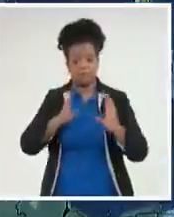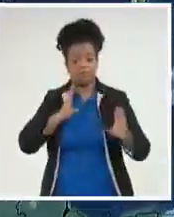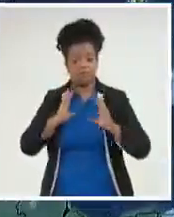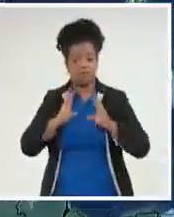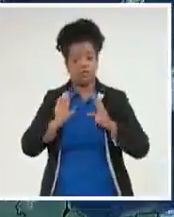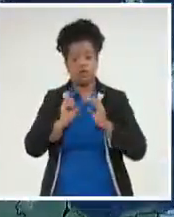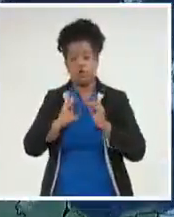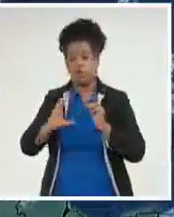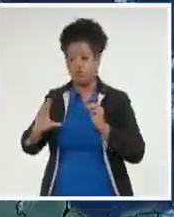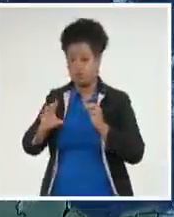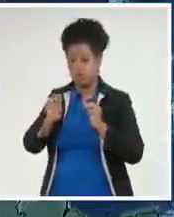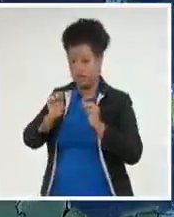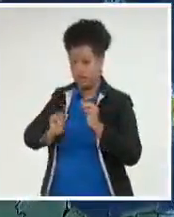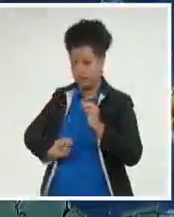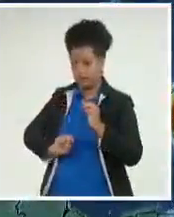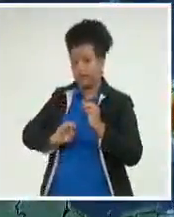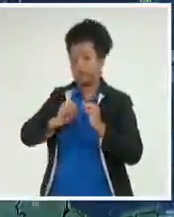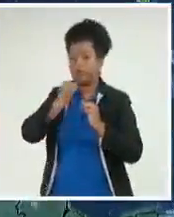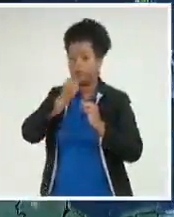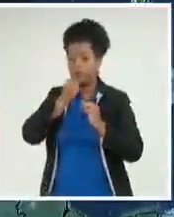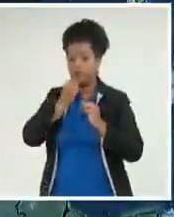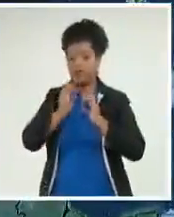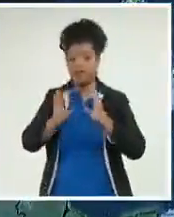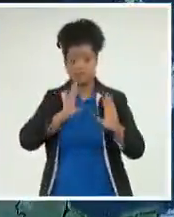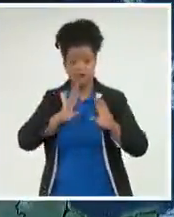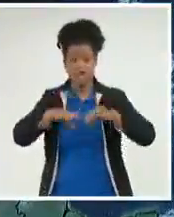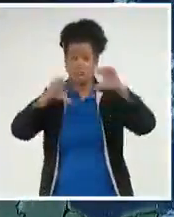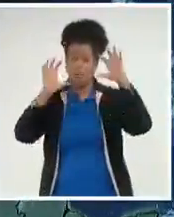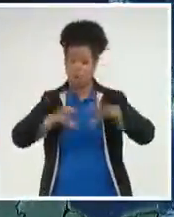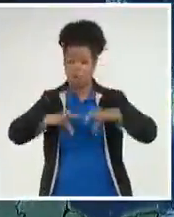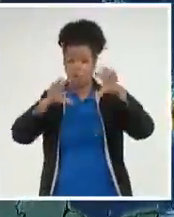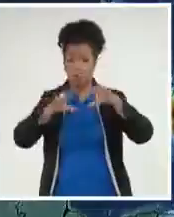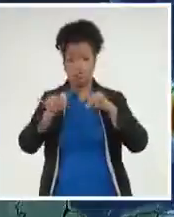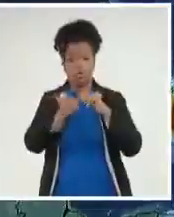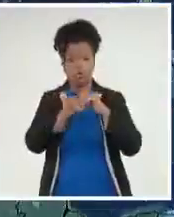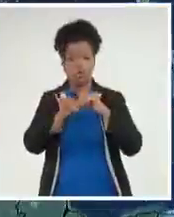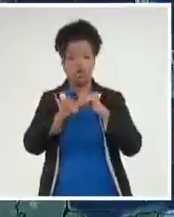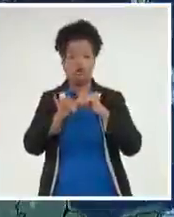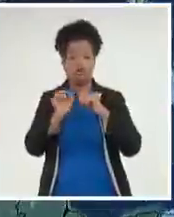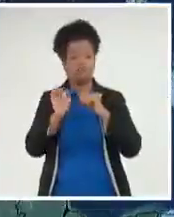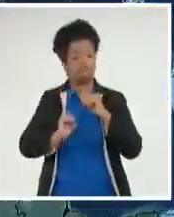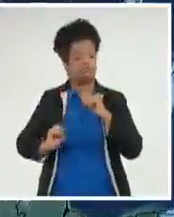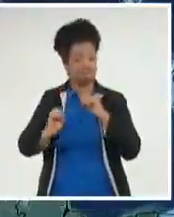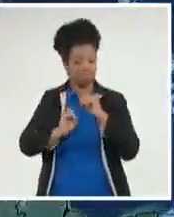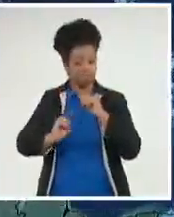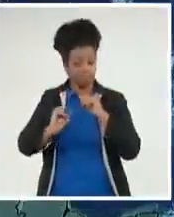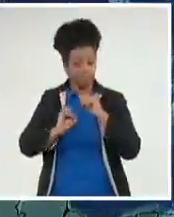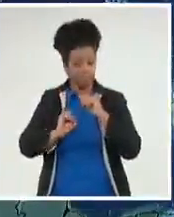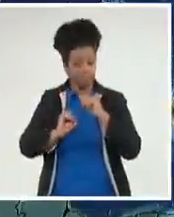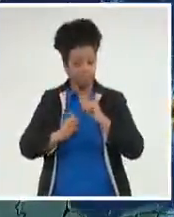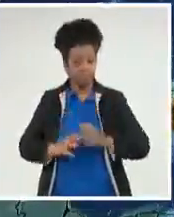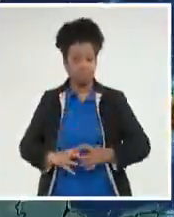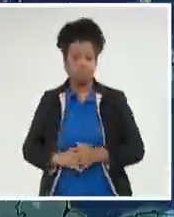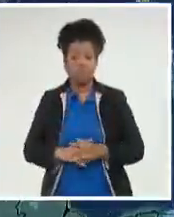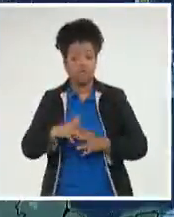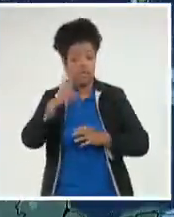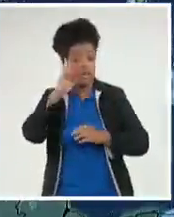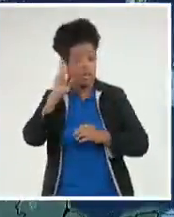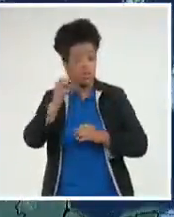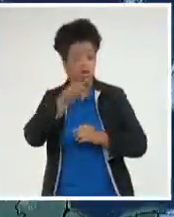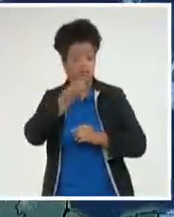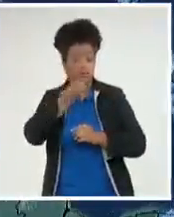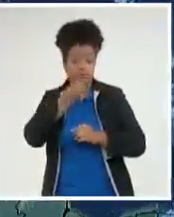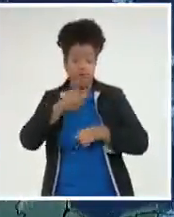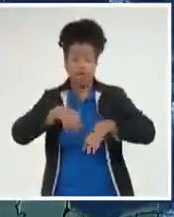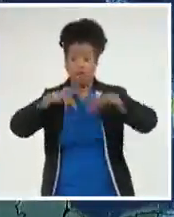occidente, numerosas en la región central y hacia el oriente, en localidades del interior y hacia la costa norte. Recuerden, pueden extenderse